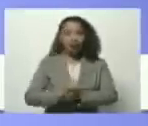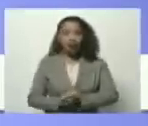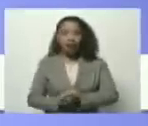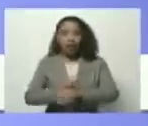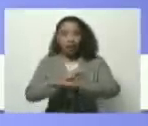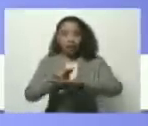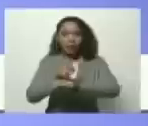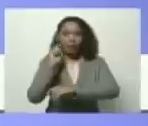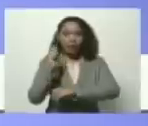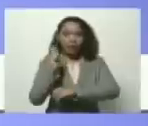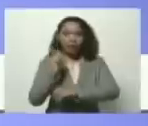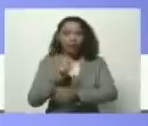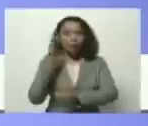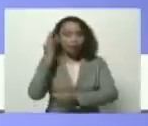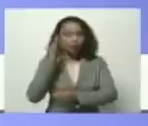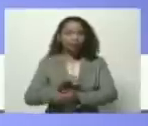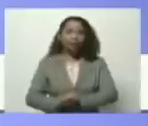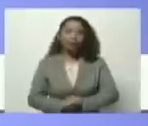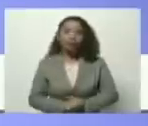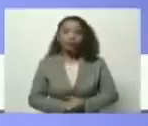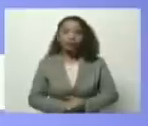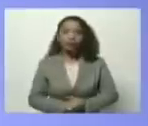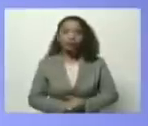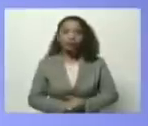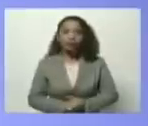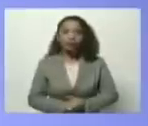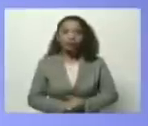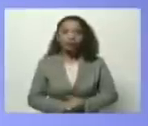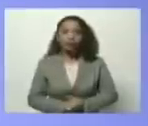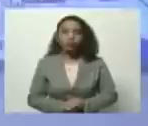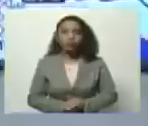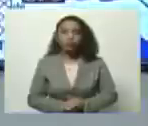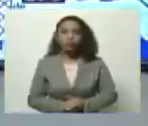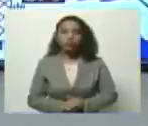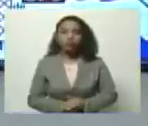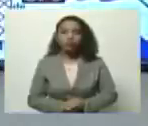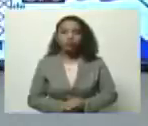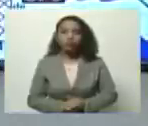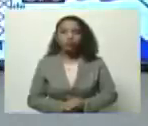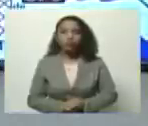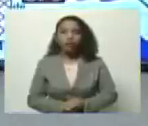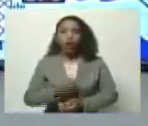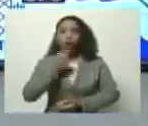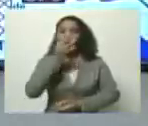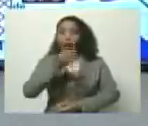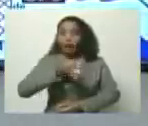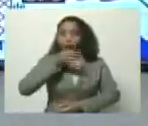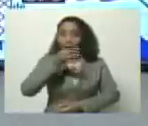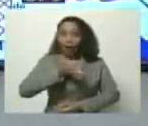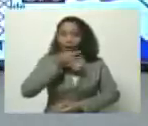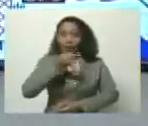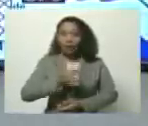ministra de Finanzas, la doctora Delcy Rodríguez. Bueno, muy buenas tardes